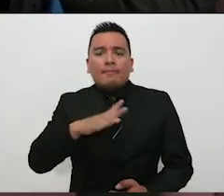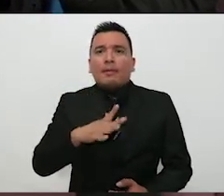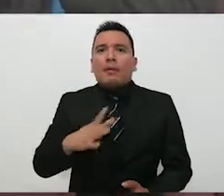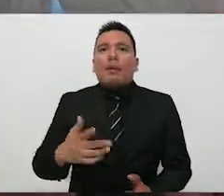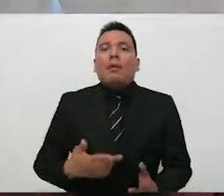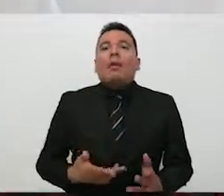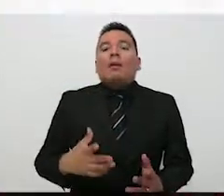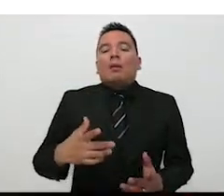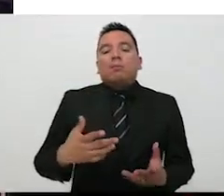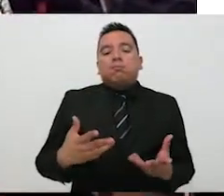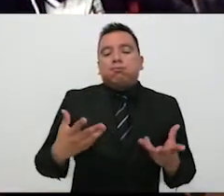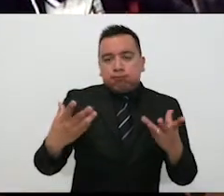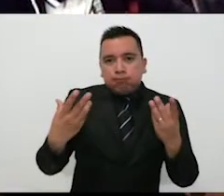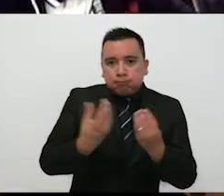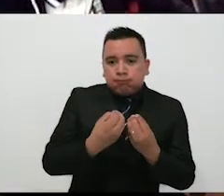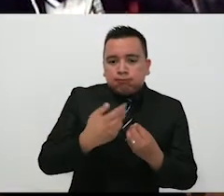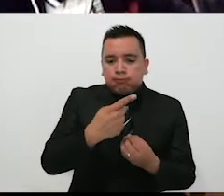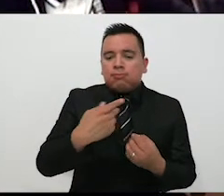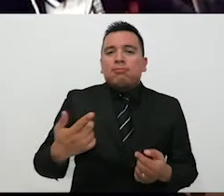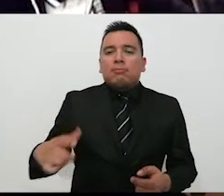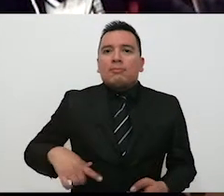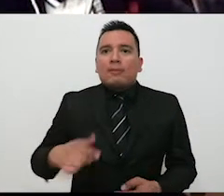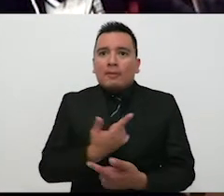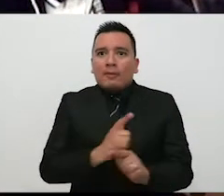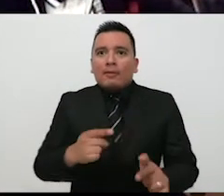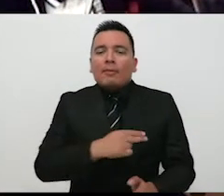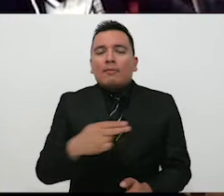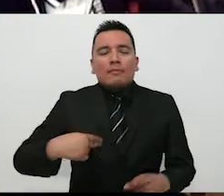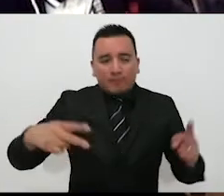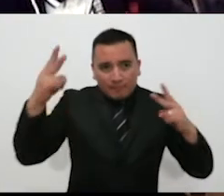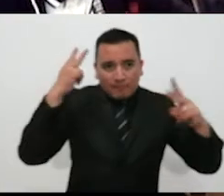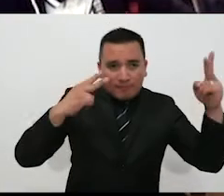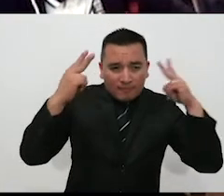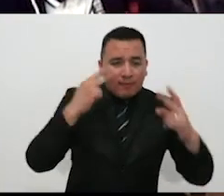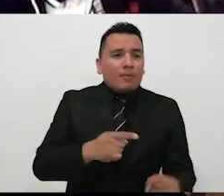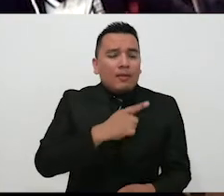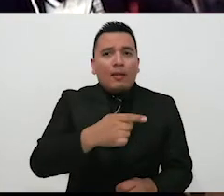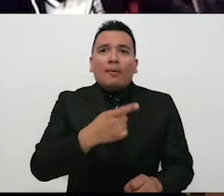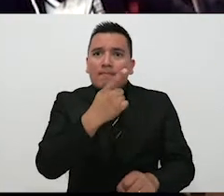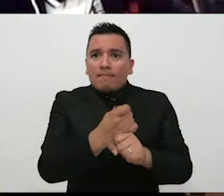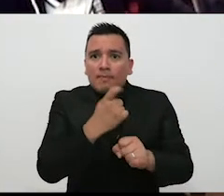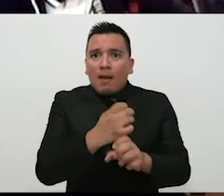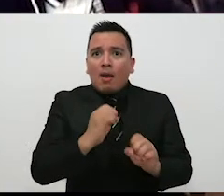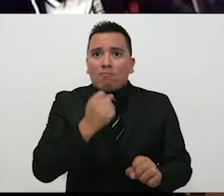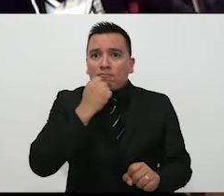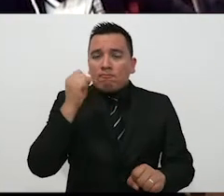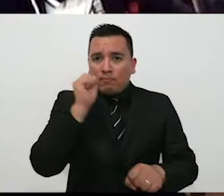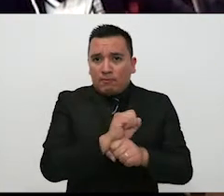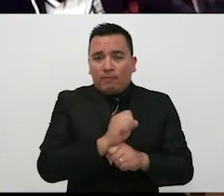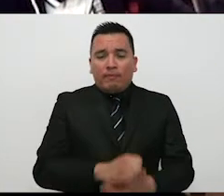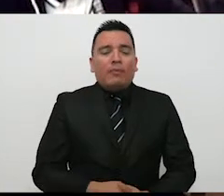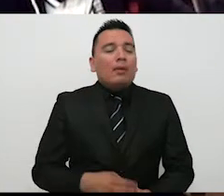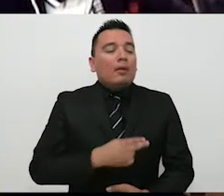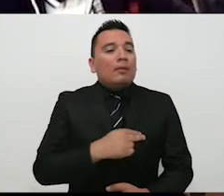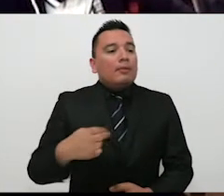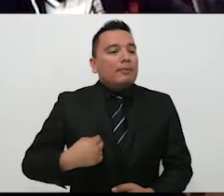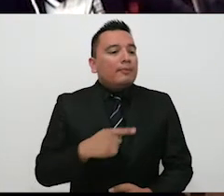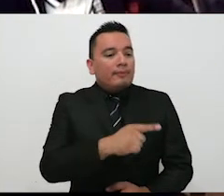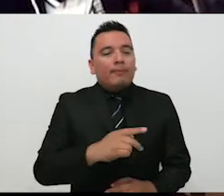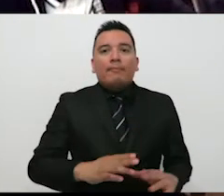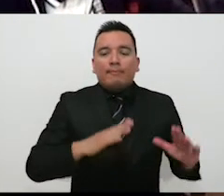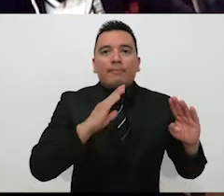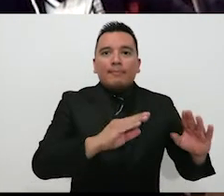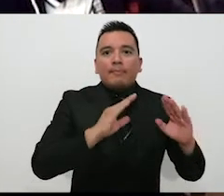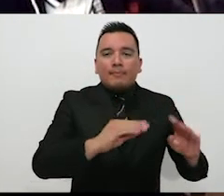Vive la Democracia, enfocados a primaria y secundaria. En estos, el equipo de educación cívica, de la Dirección de Educación